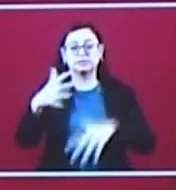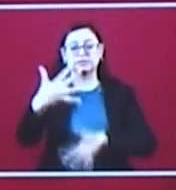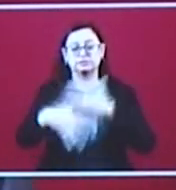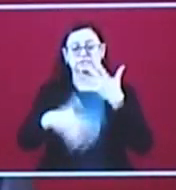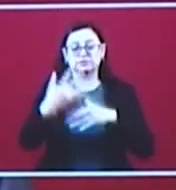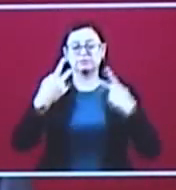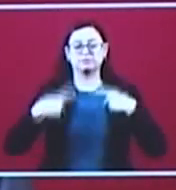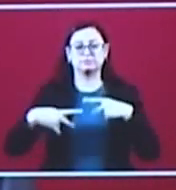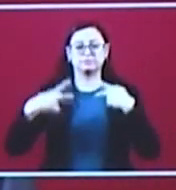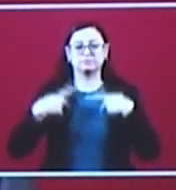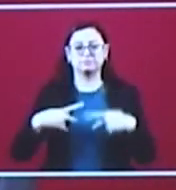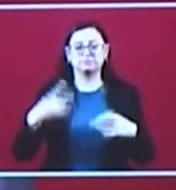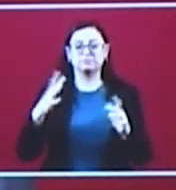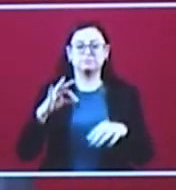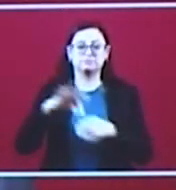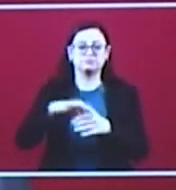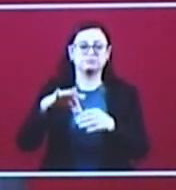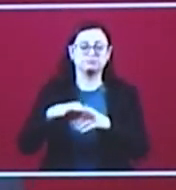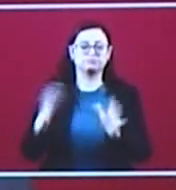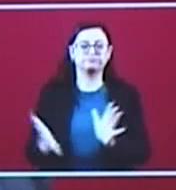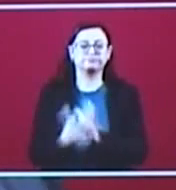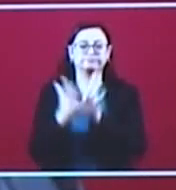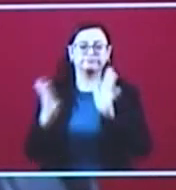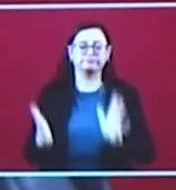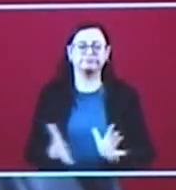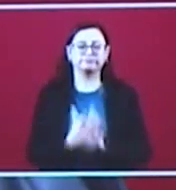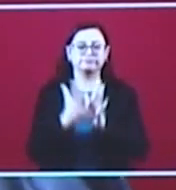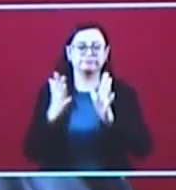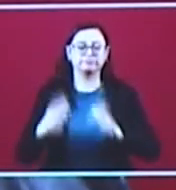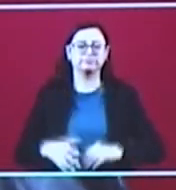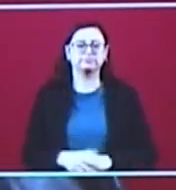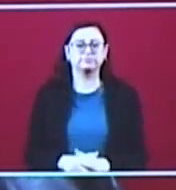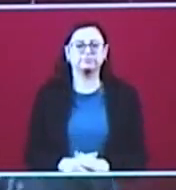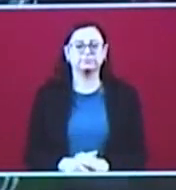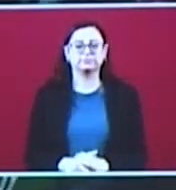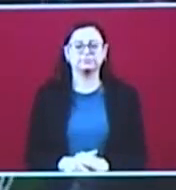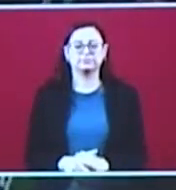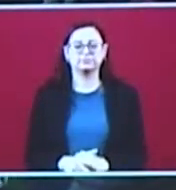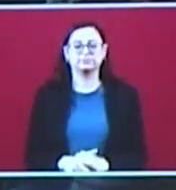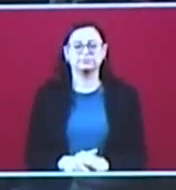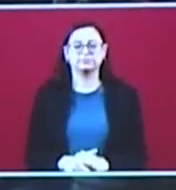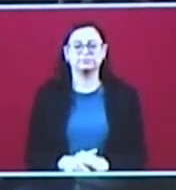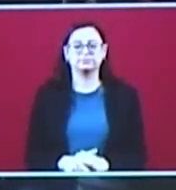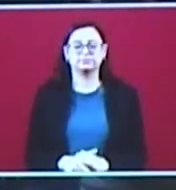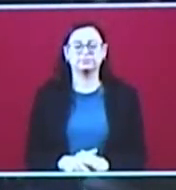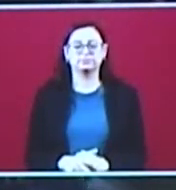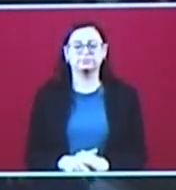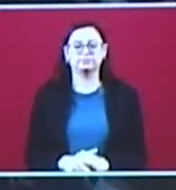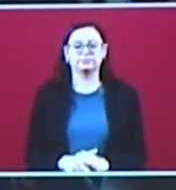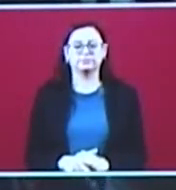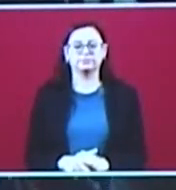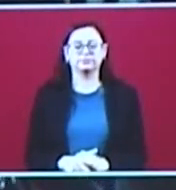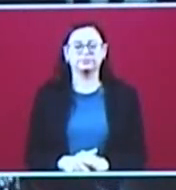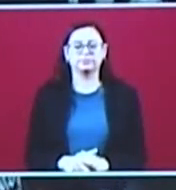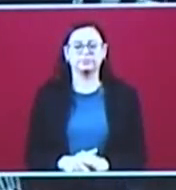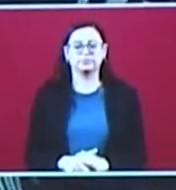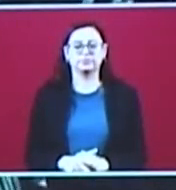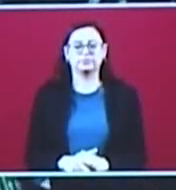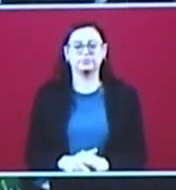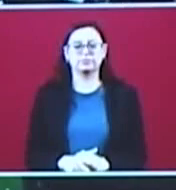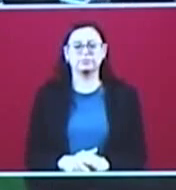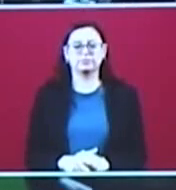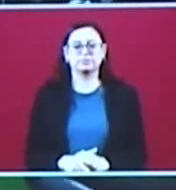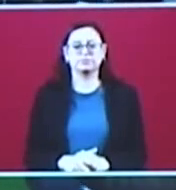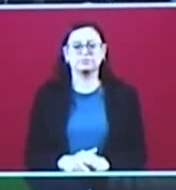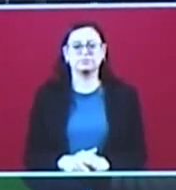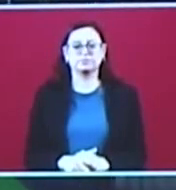electo, no mientras era el hombre que gracias al resultado electoral y a la liturgia oficial